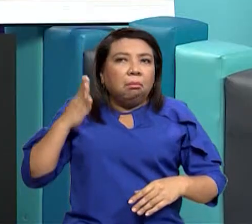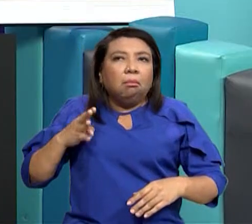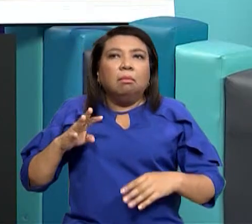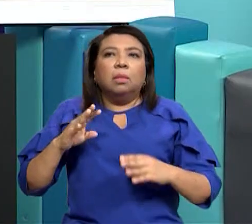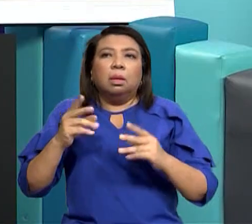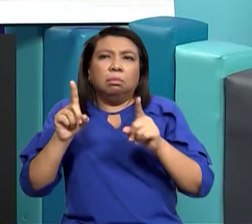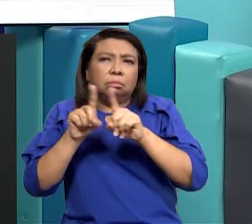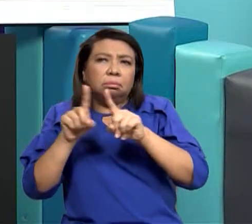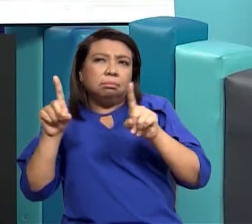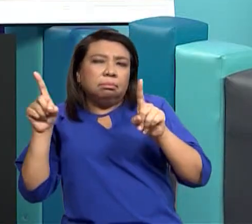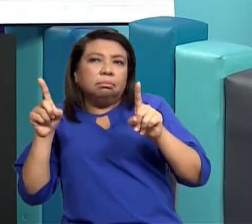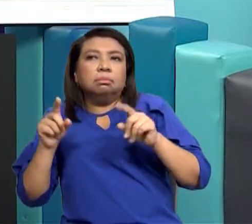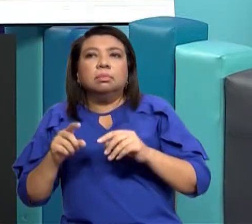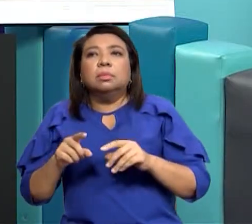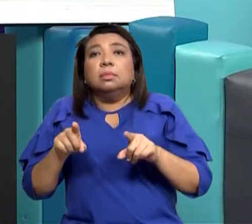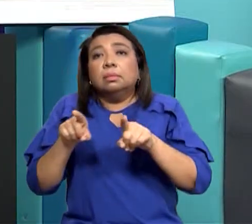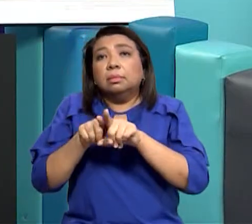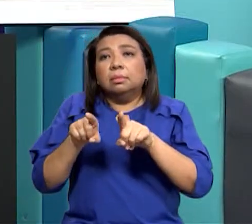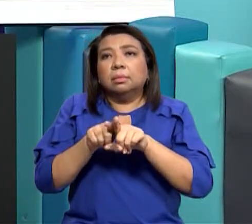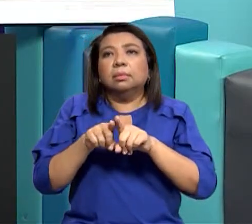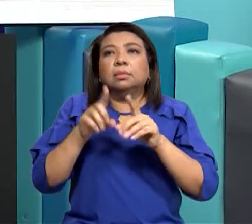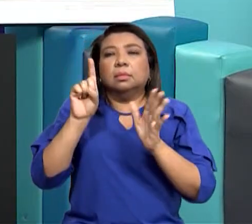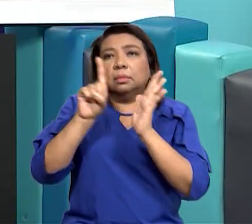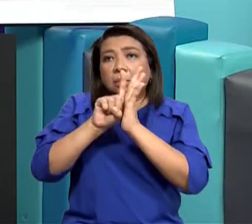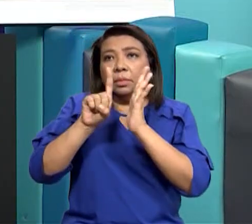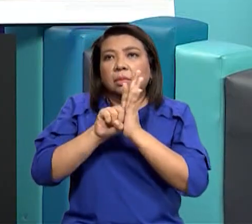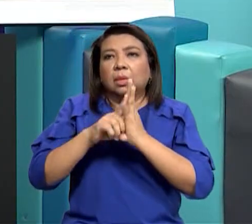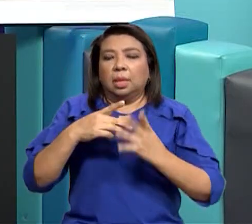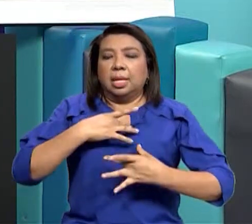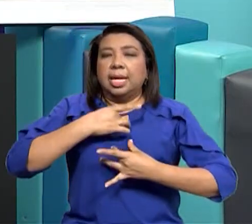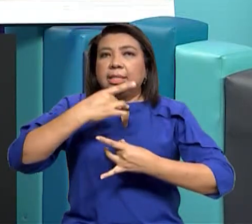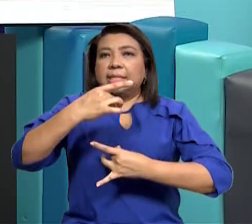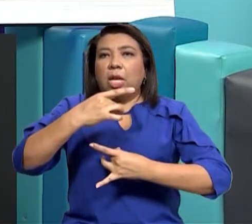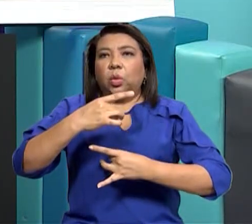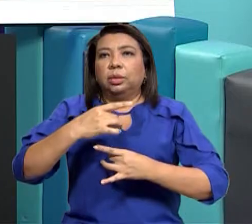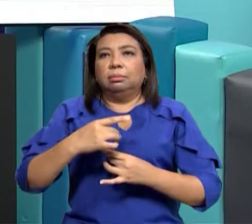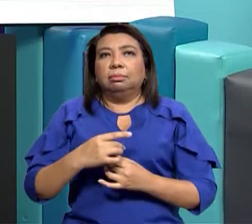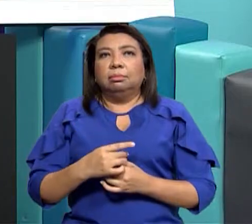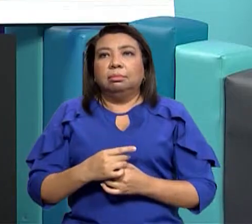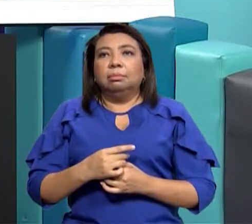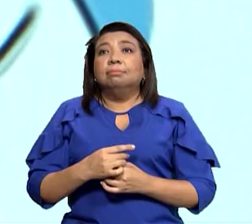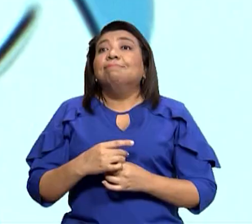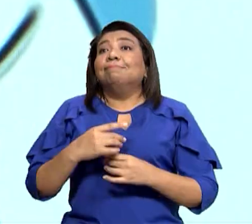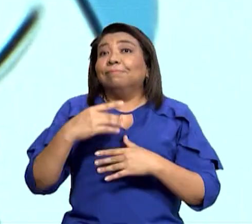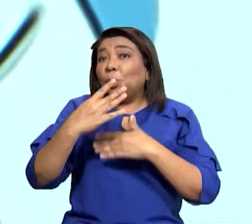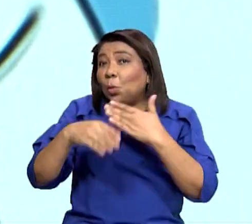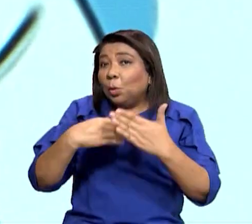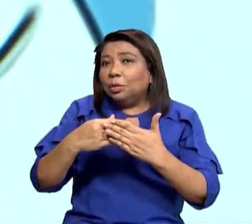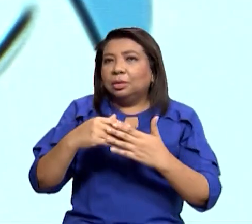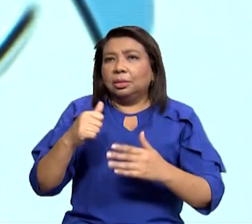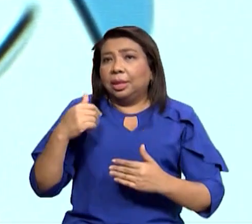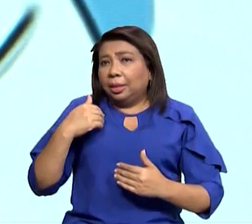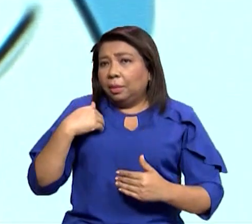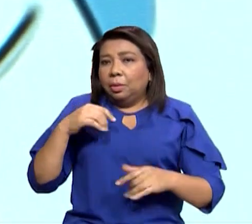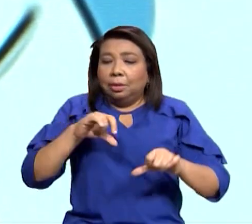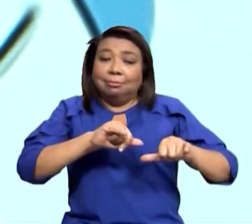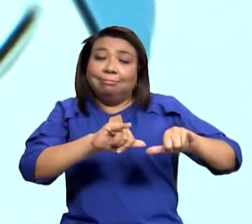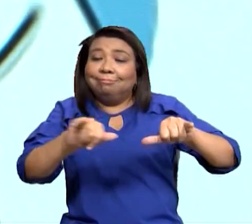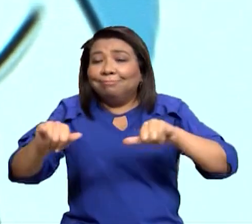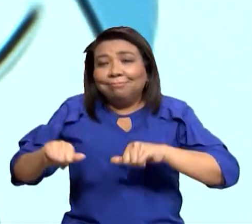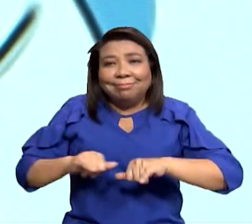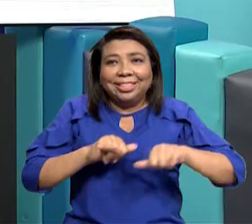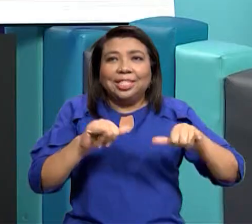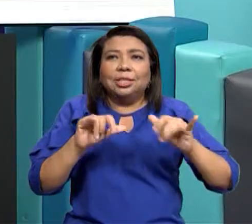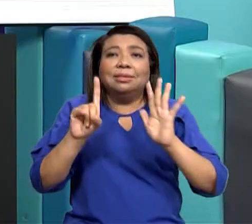tenemos derecho a la salud ok así que todos tenemos los mismos derechos y también tenemos los